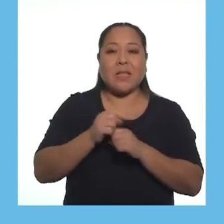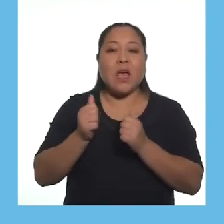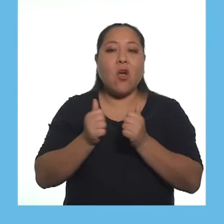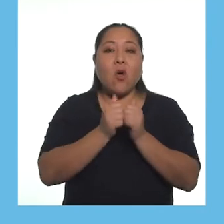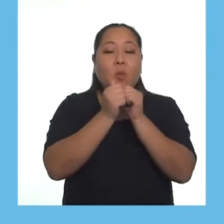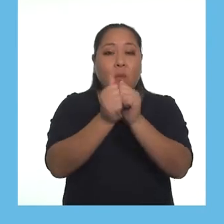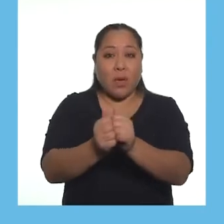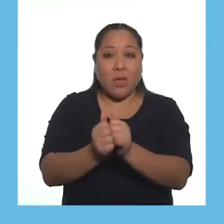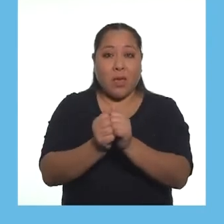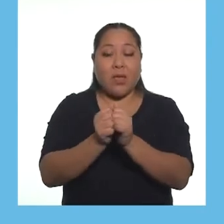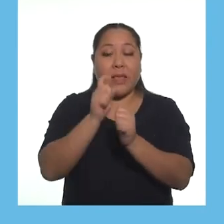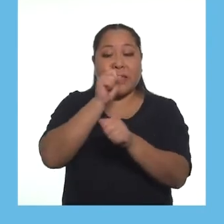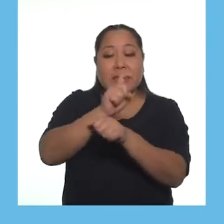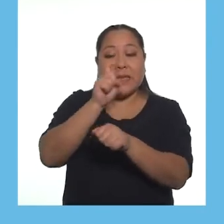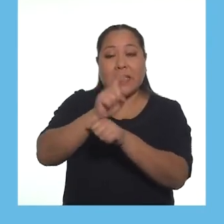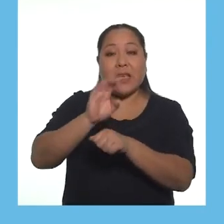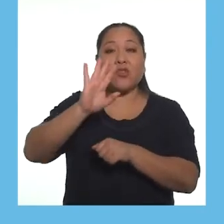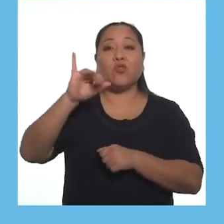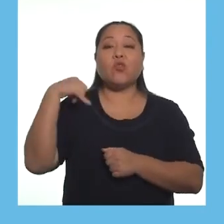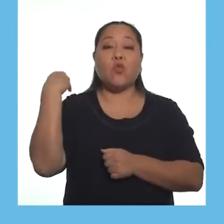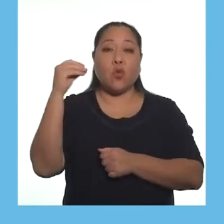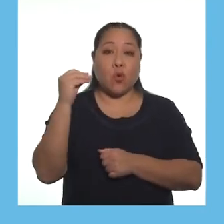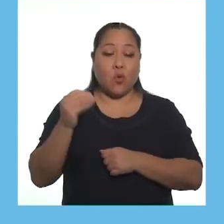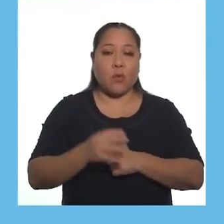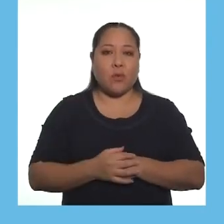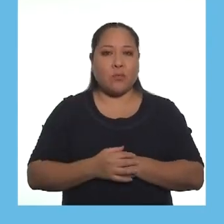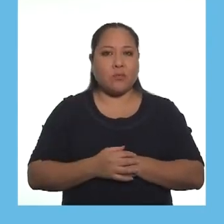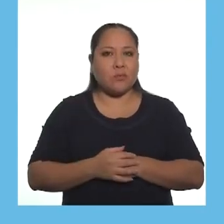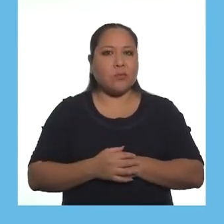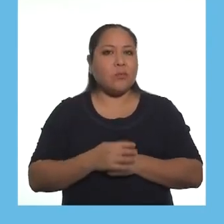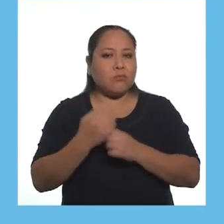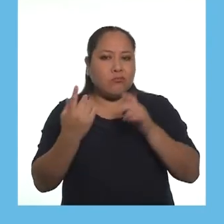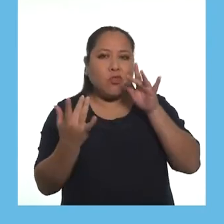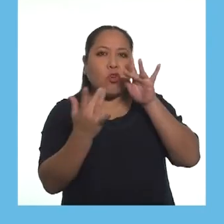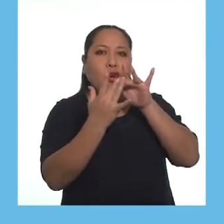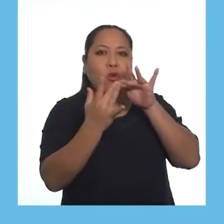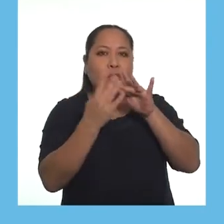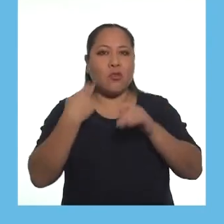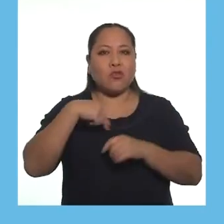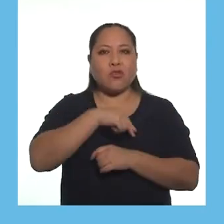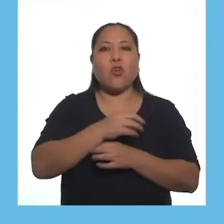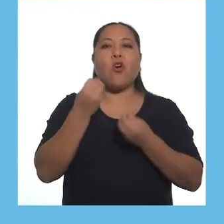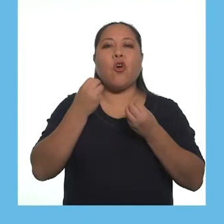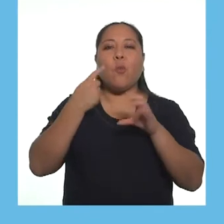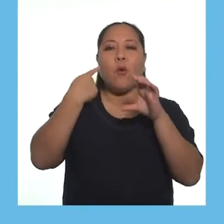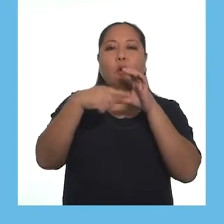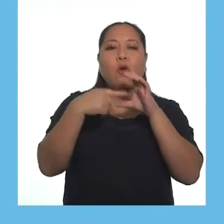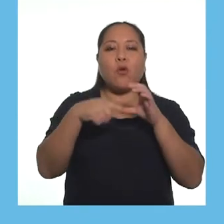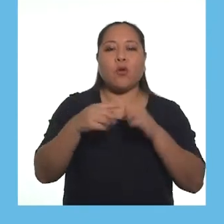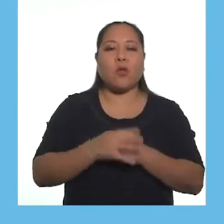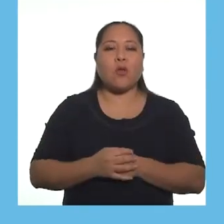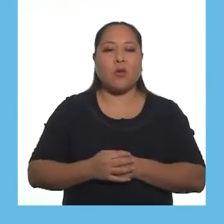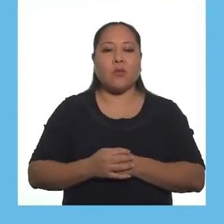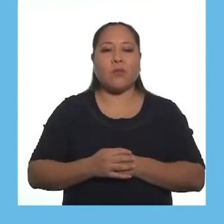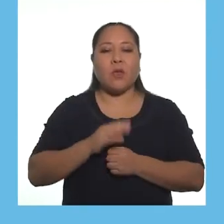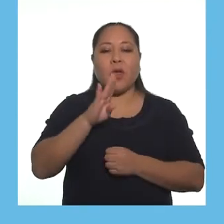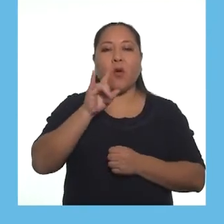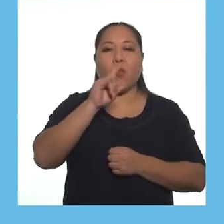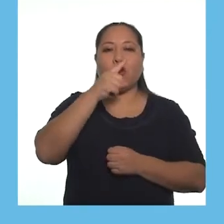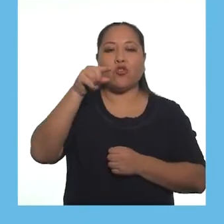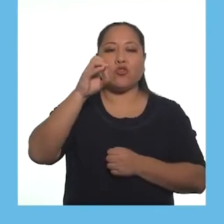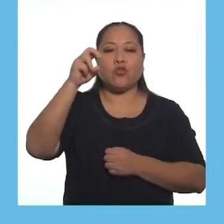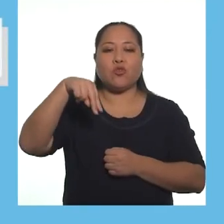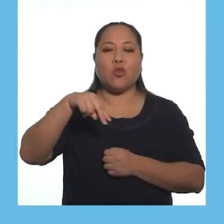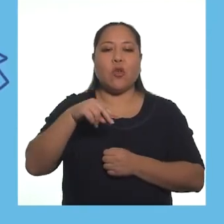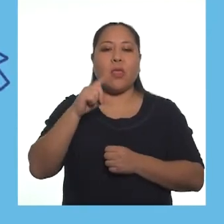respecto al acompañamiento pedagógico de su adolescente o joven, comuníquense con nosotros a través del correo